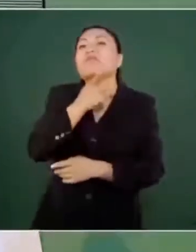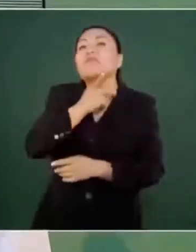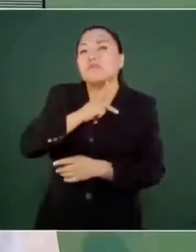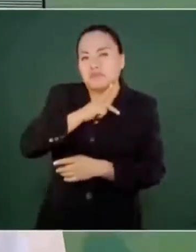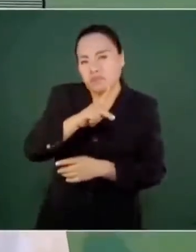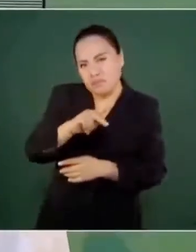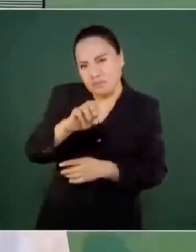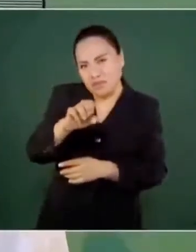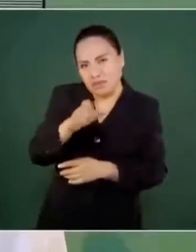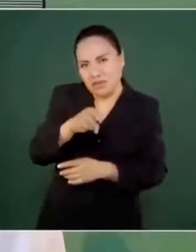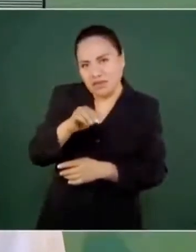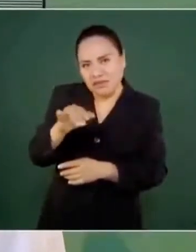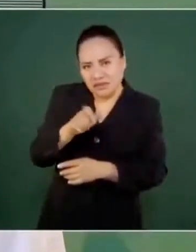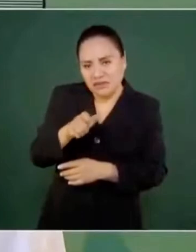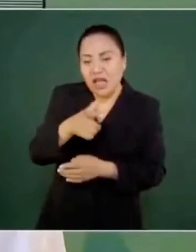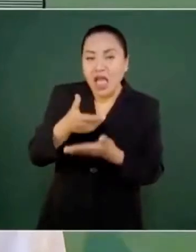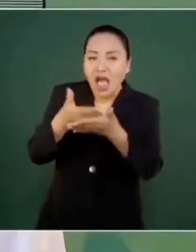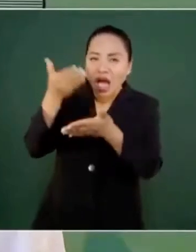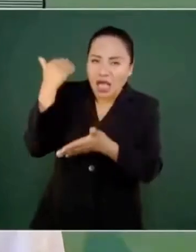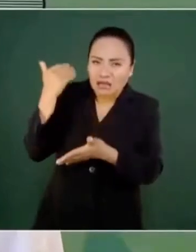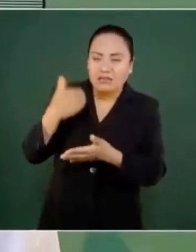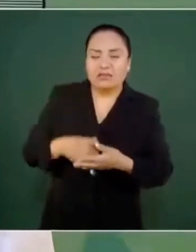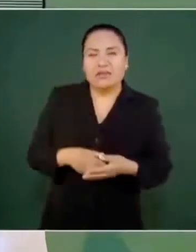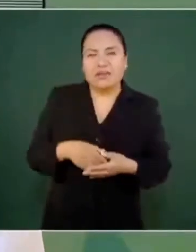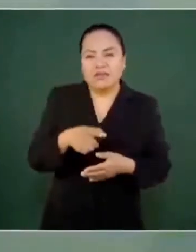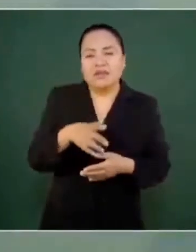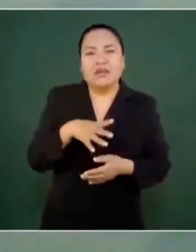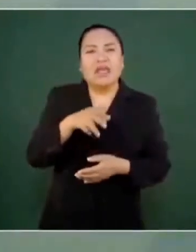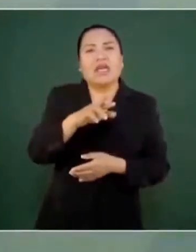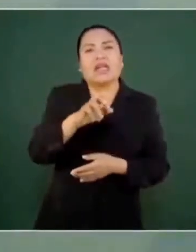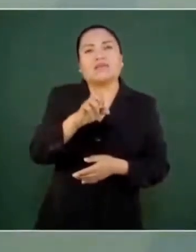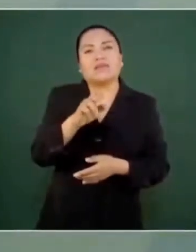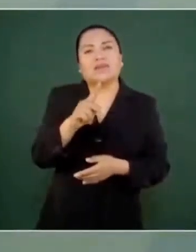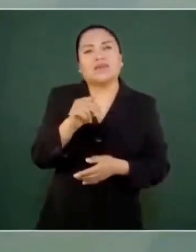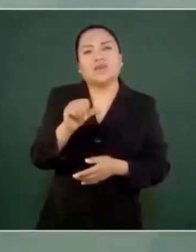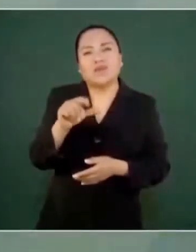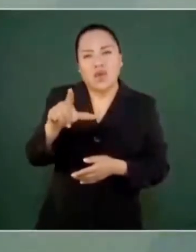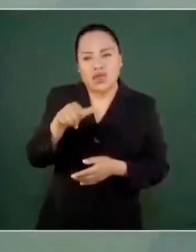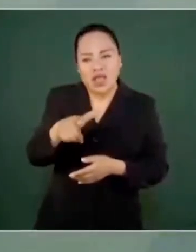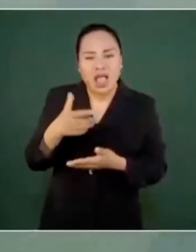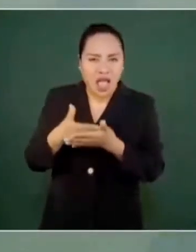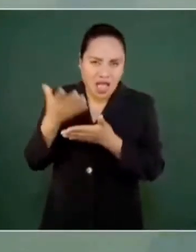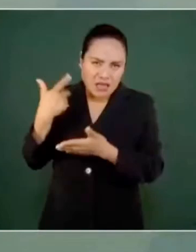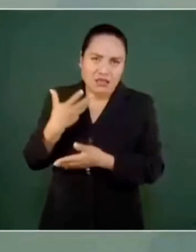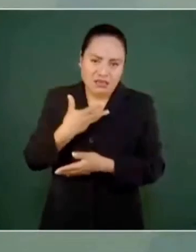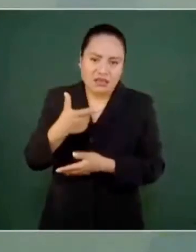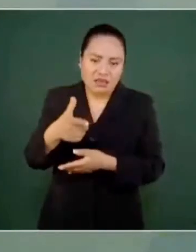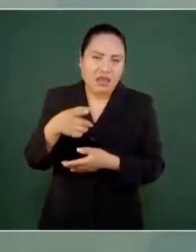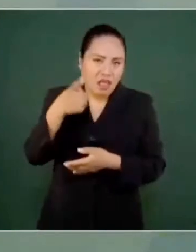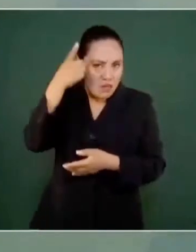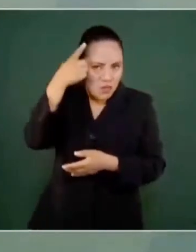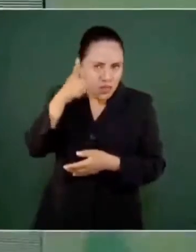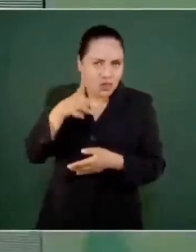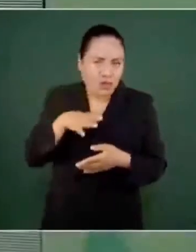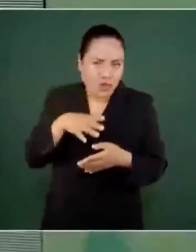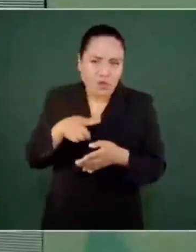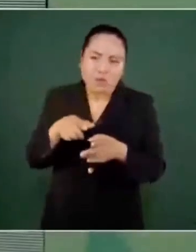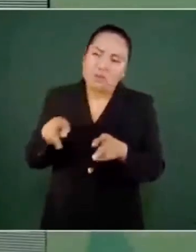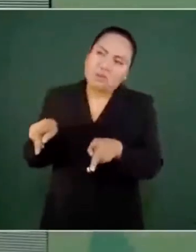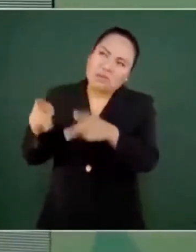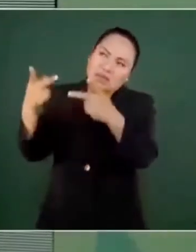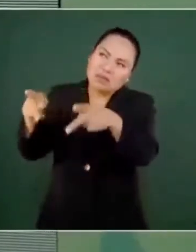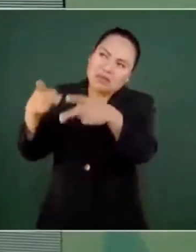en Repsol a precios